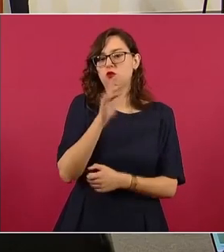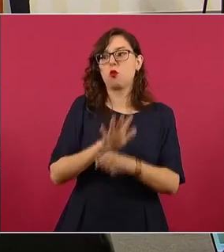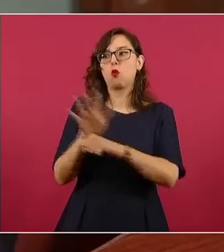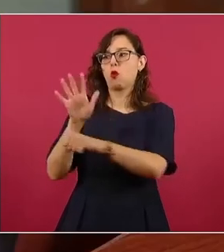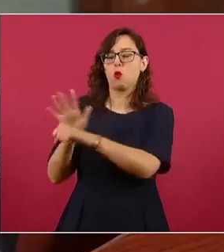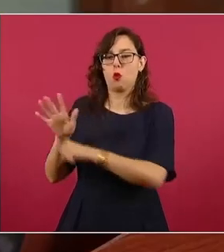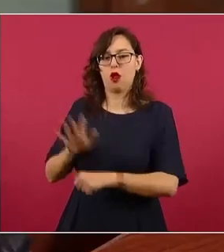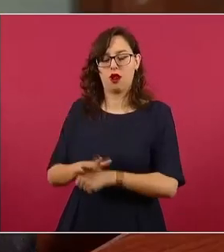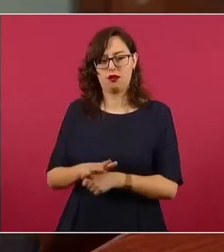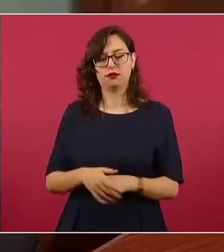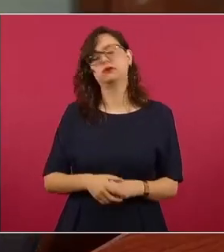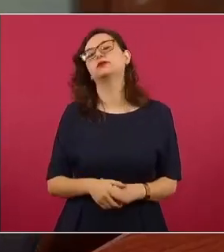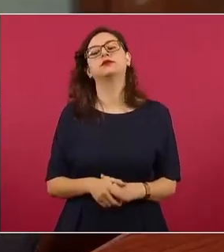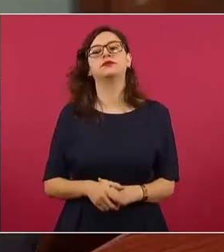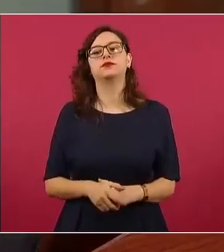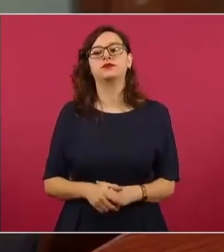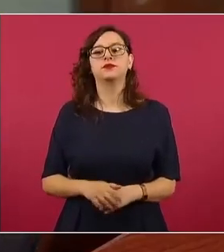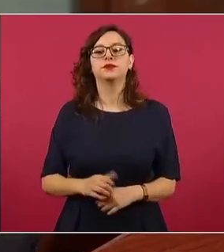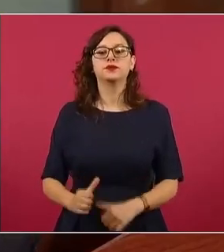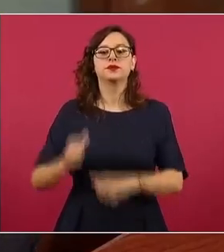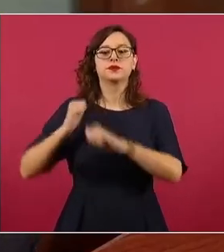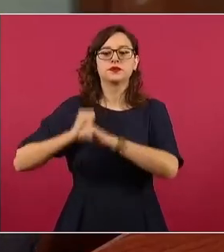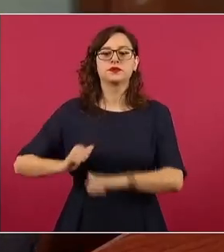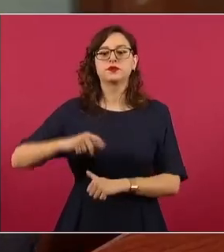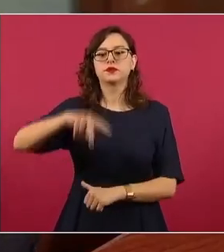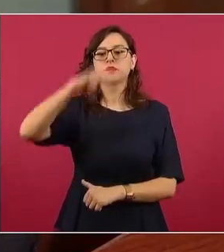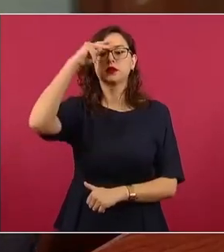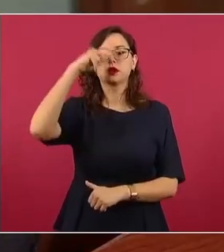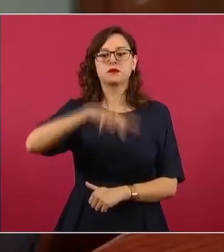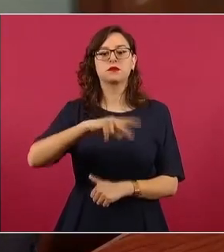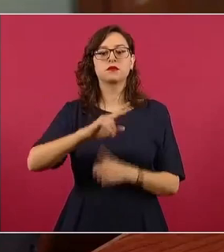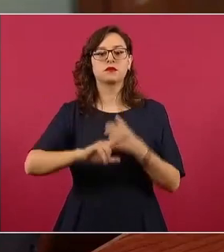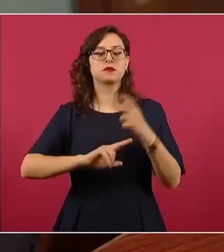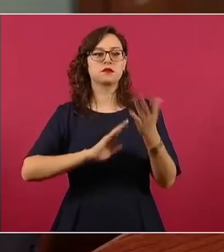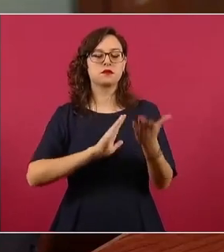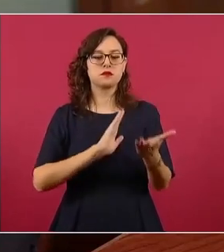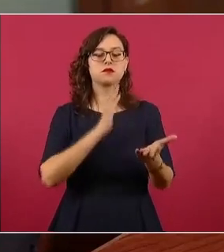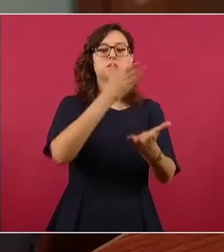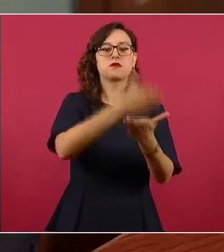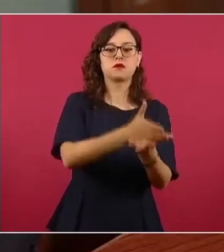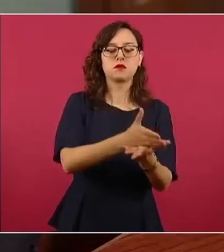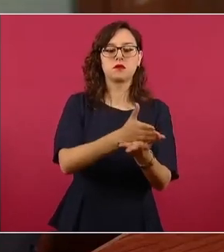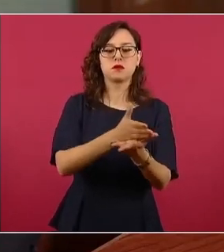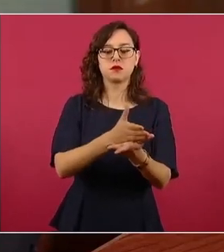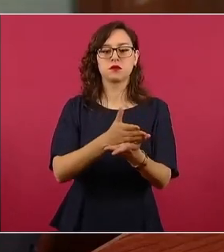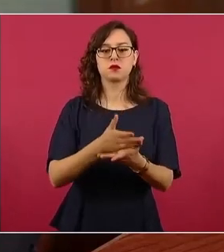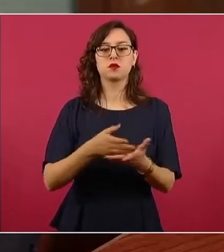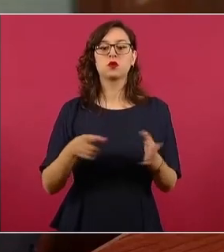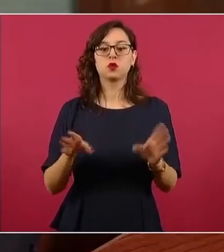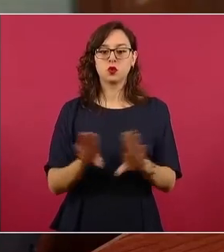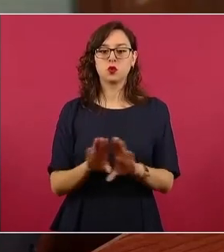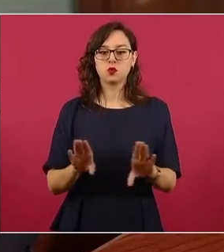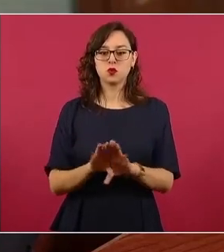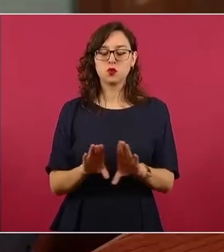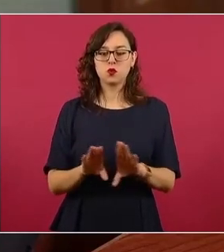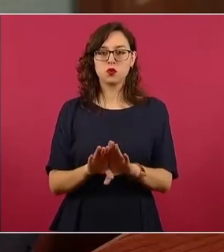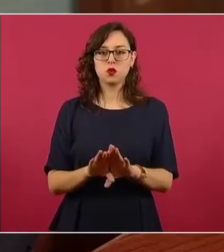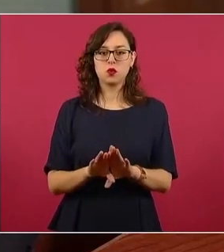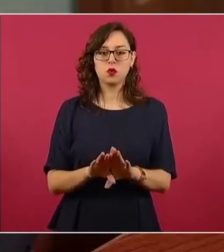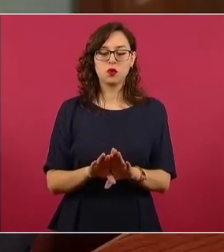La intervención de las actividades mexicanas. Una vez que se tuvo el conocimiento del